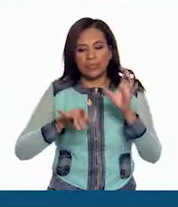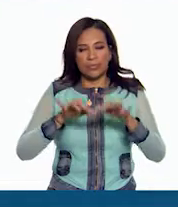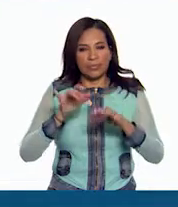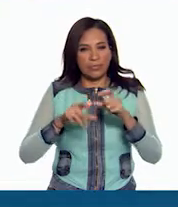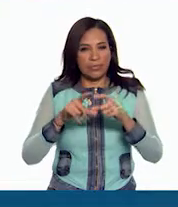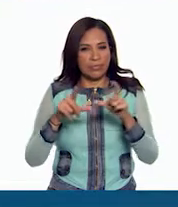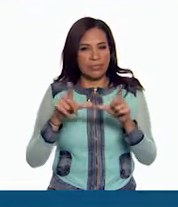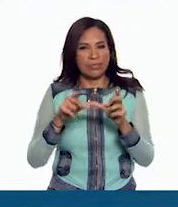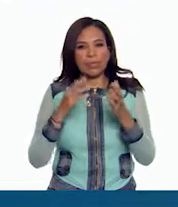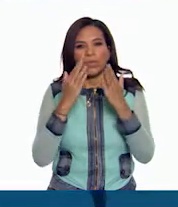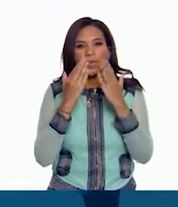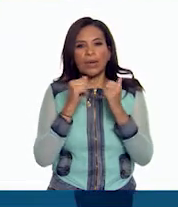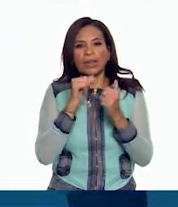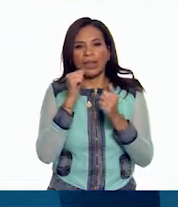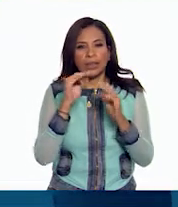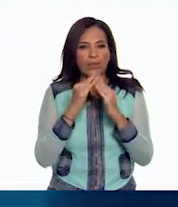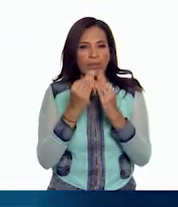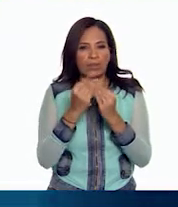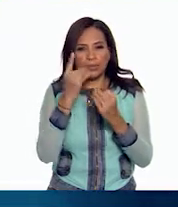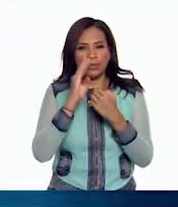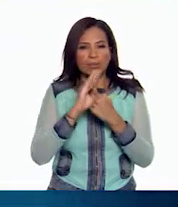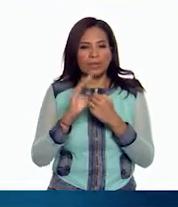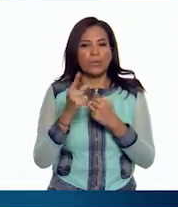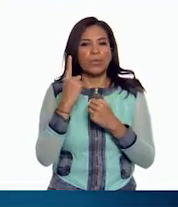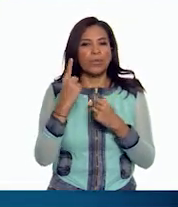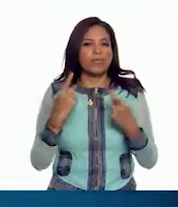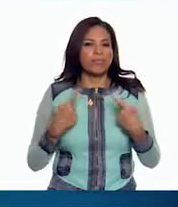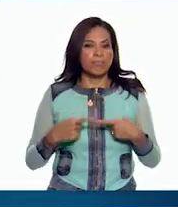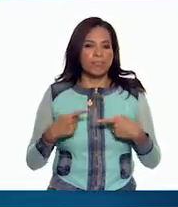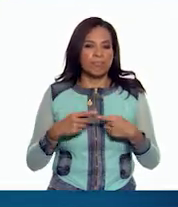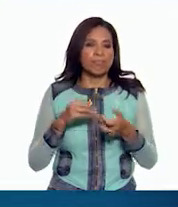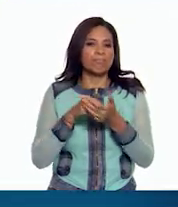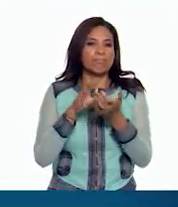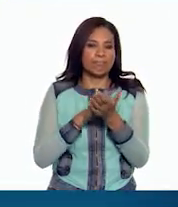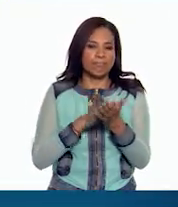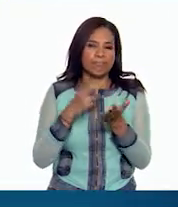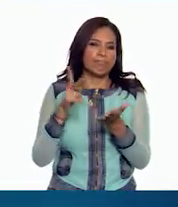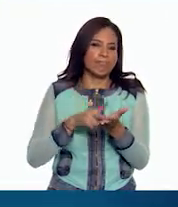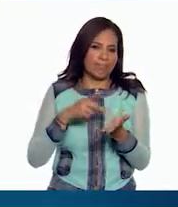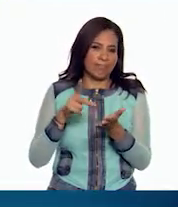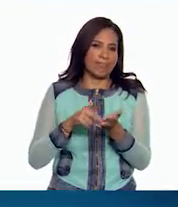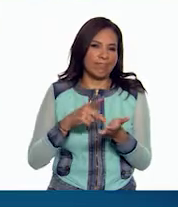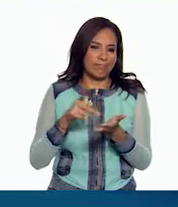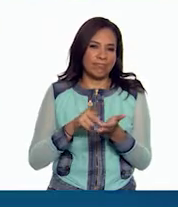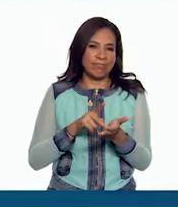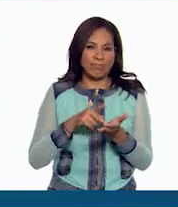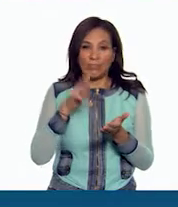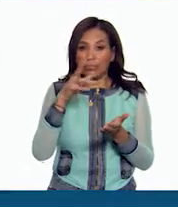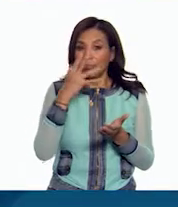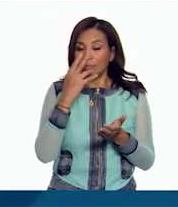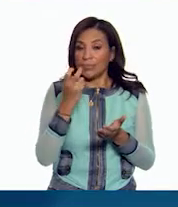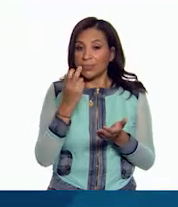y no había casi ningún mecanismo que evitara que una sola persona se registrara muchas veces. ¿Es en serio? Sí,